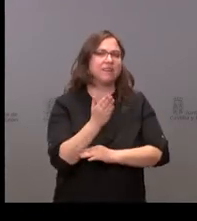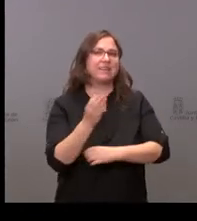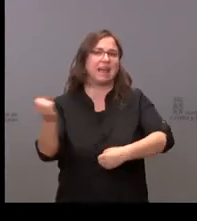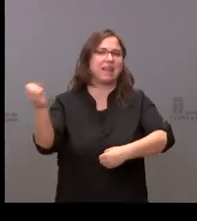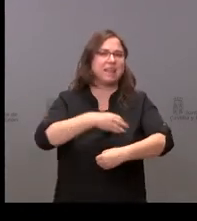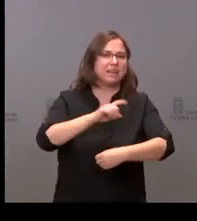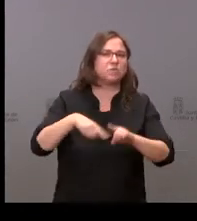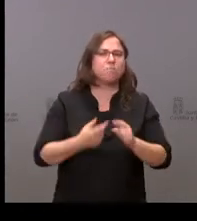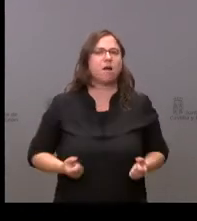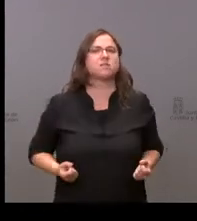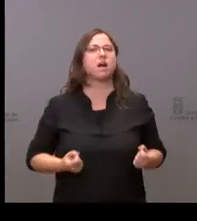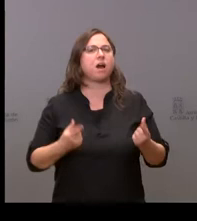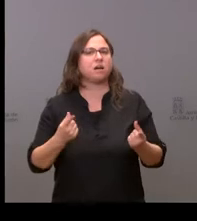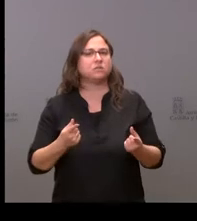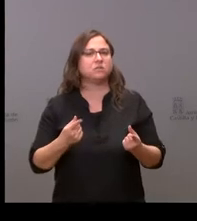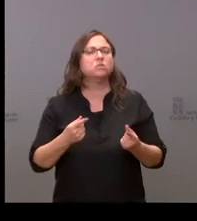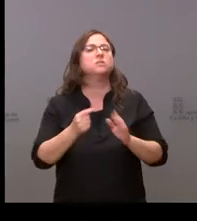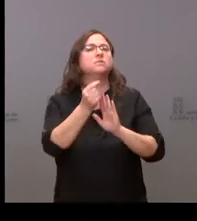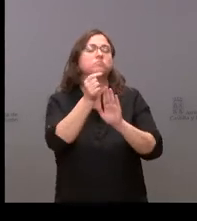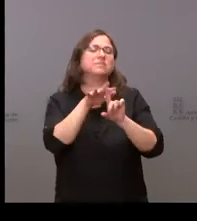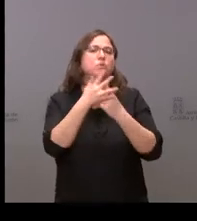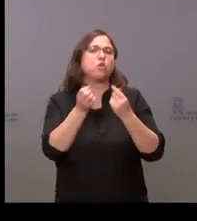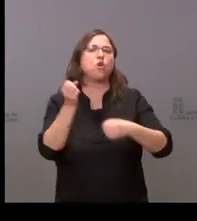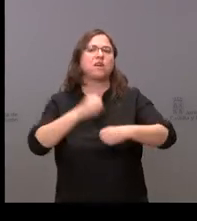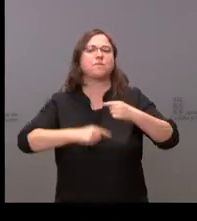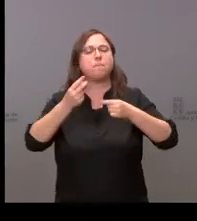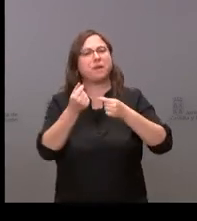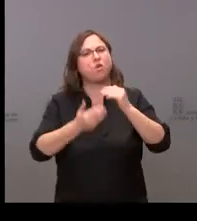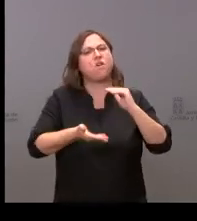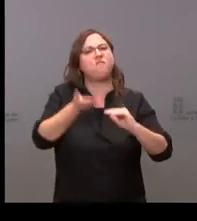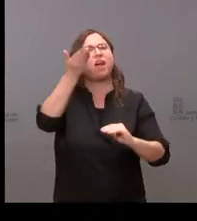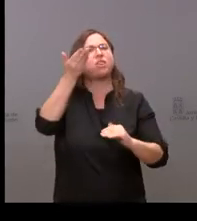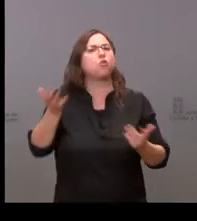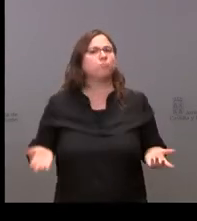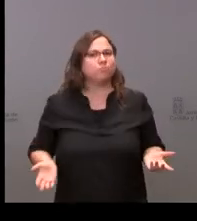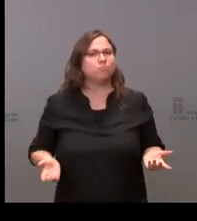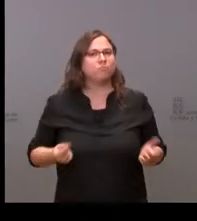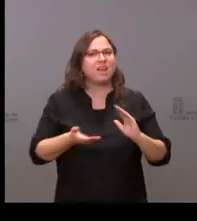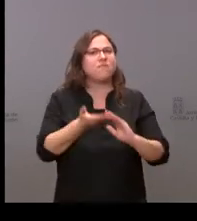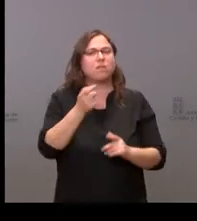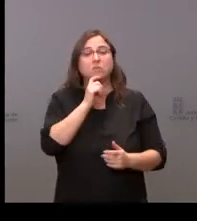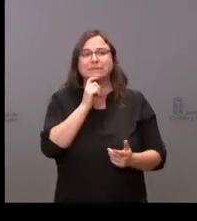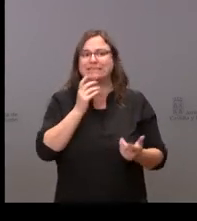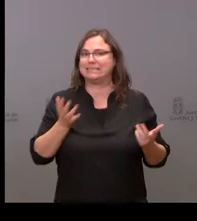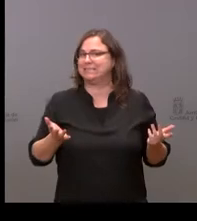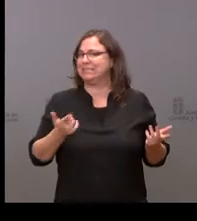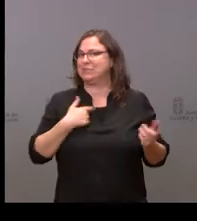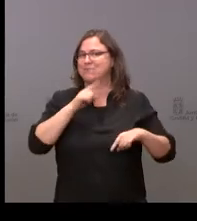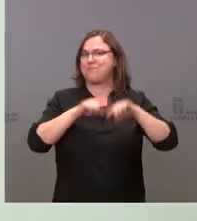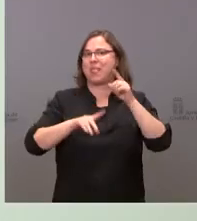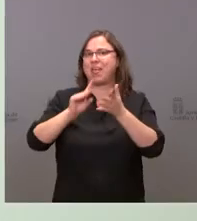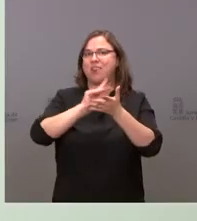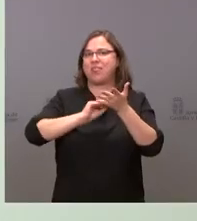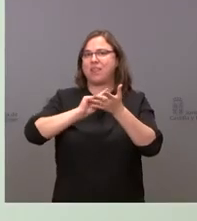gastos esta variable. Bueno, yo, más allá de datos que puedan complementar